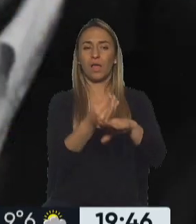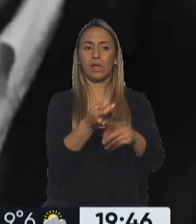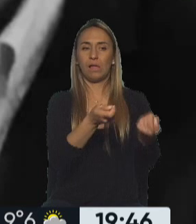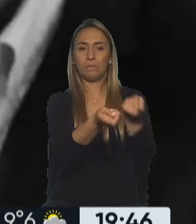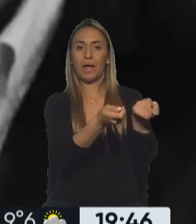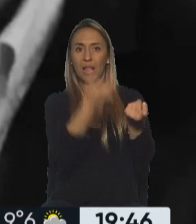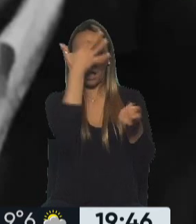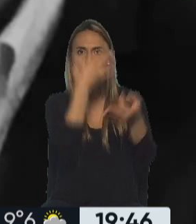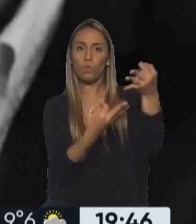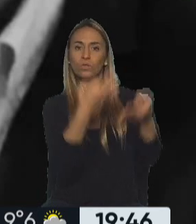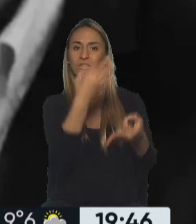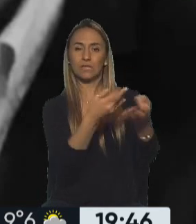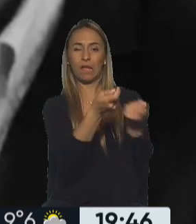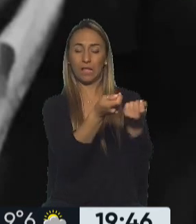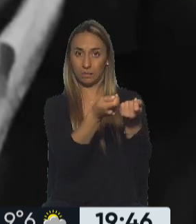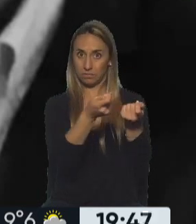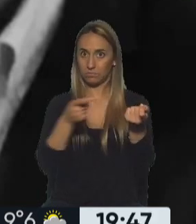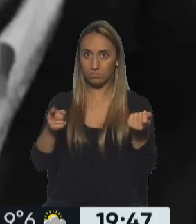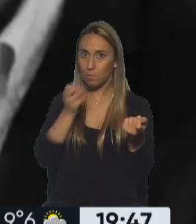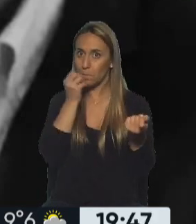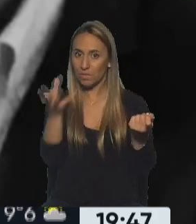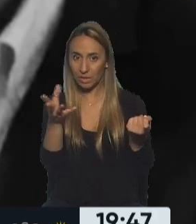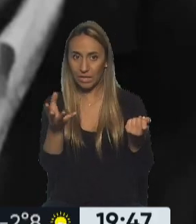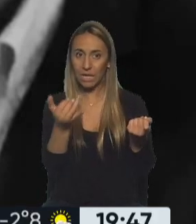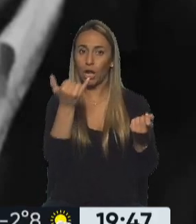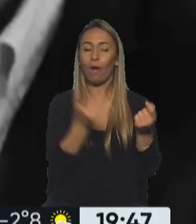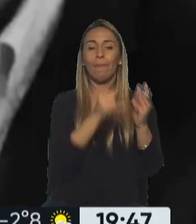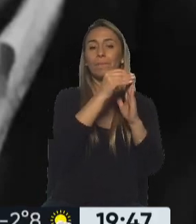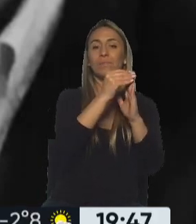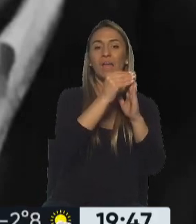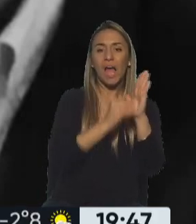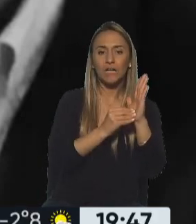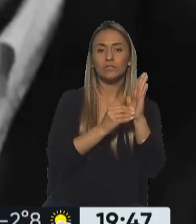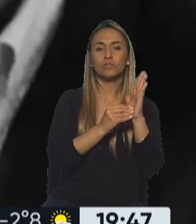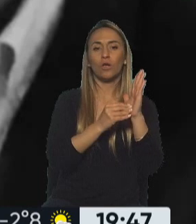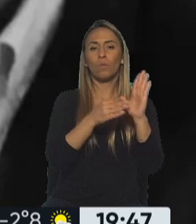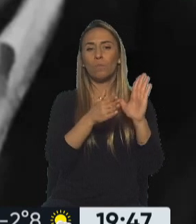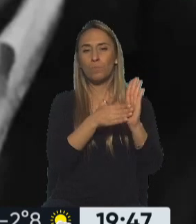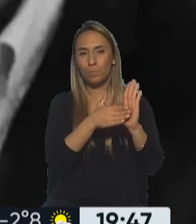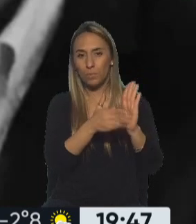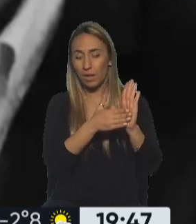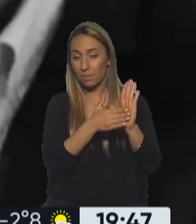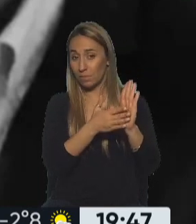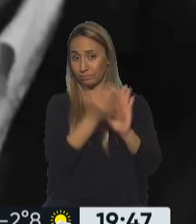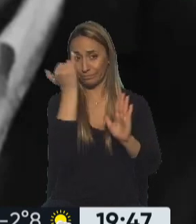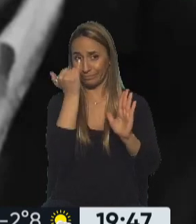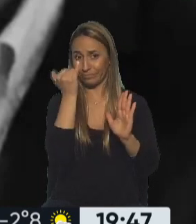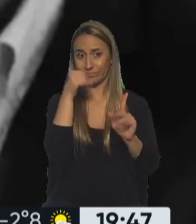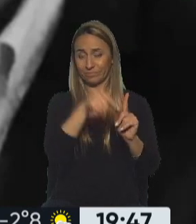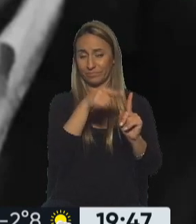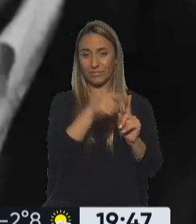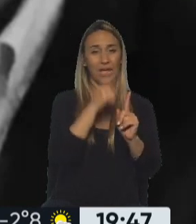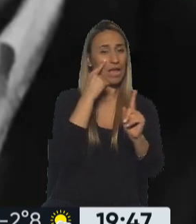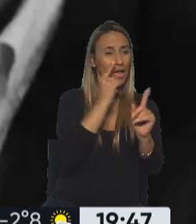dijo ahí, en La Nación. Datos y evidencias que dejan en claro que espió a gente